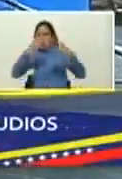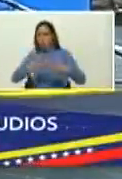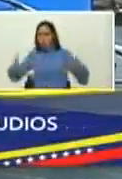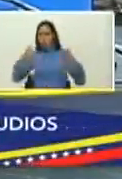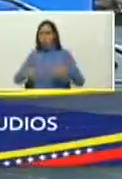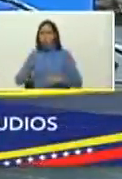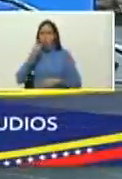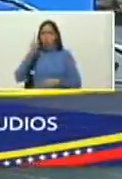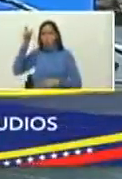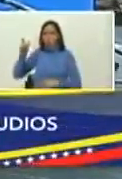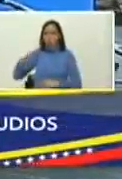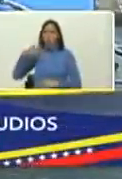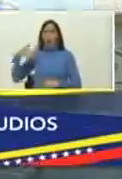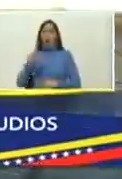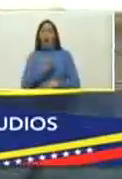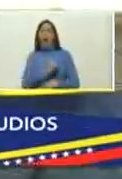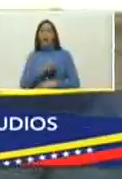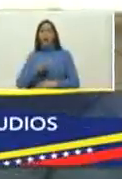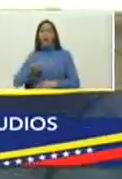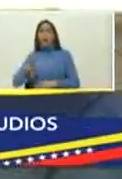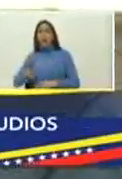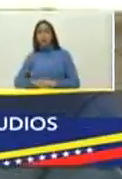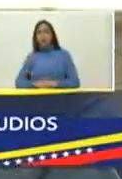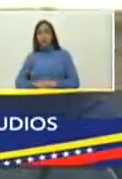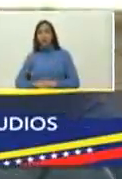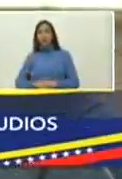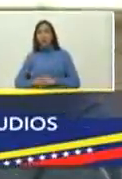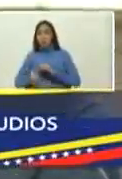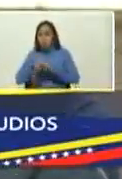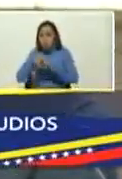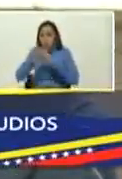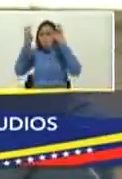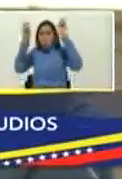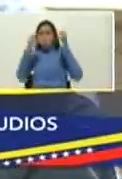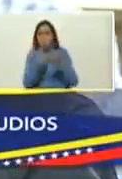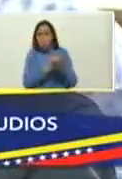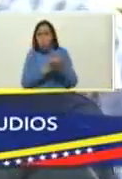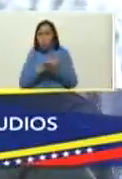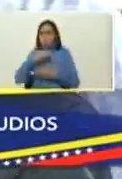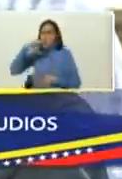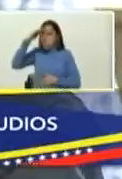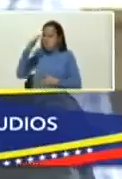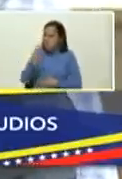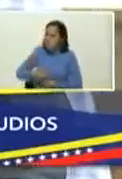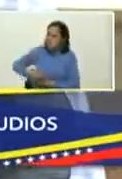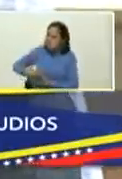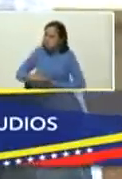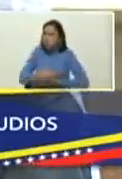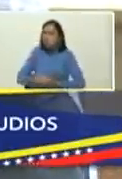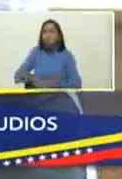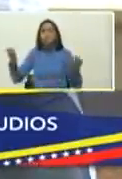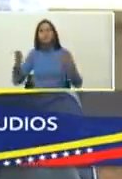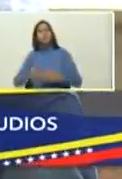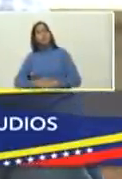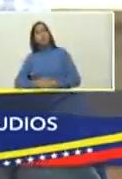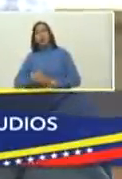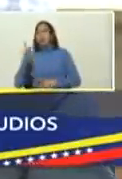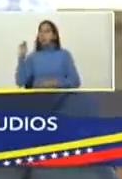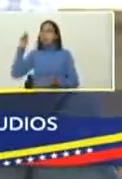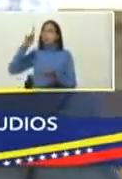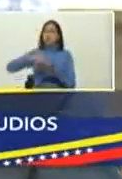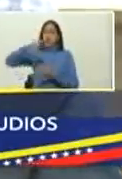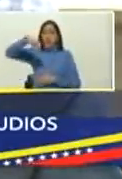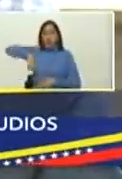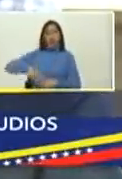Nazoa Buen día Tortugueta se lo leía su padre para arrullarla así que bueno las vueltas que da la vida la trae aquí a la